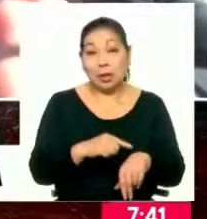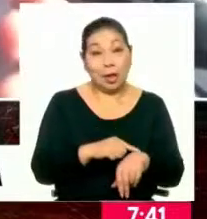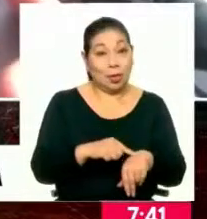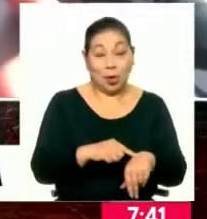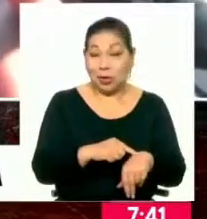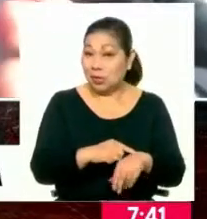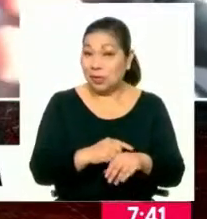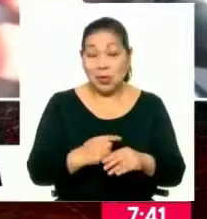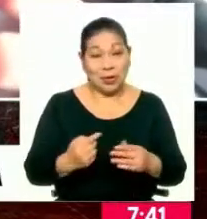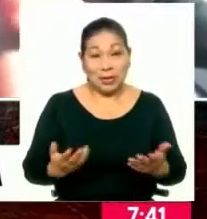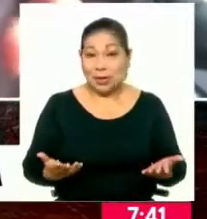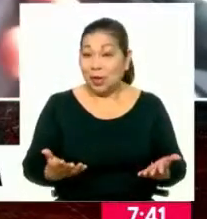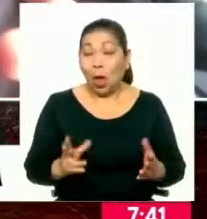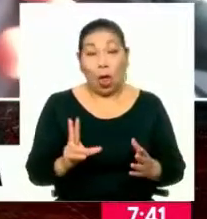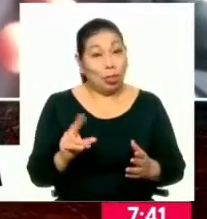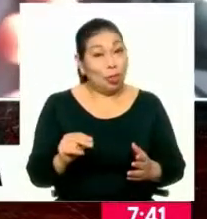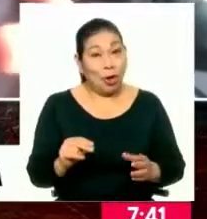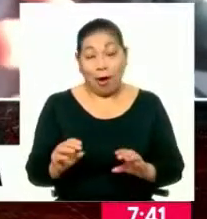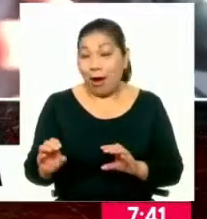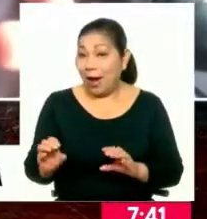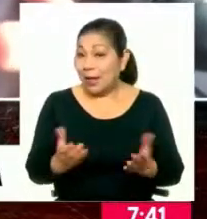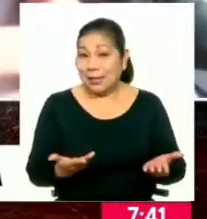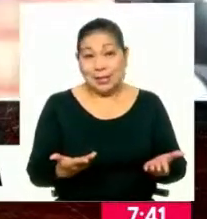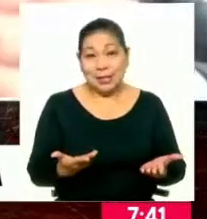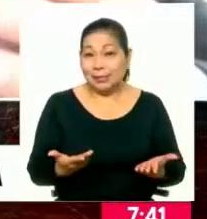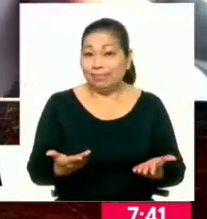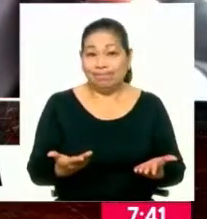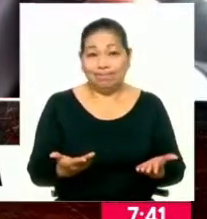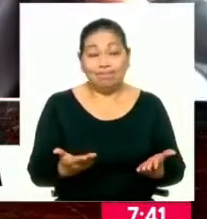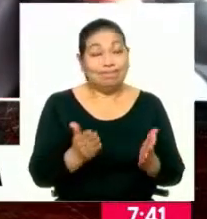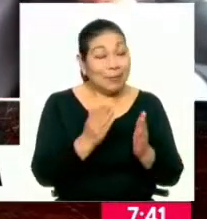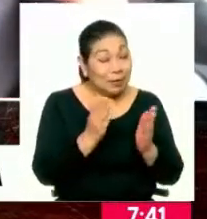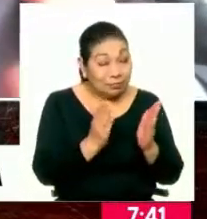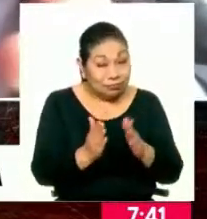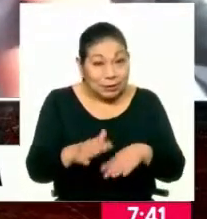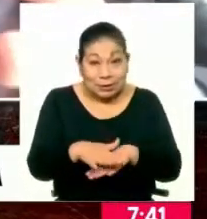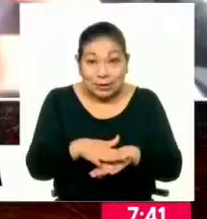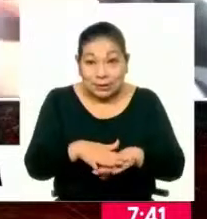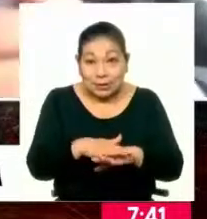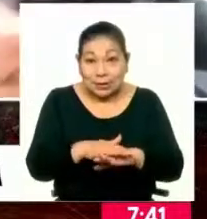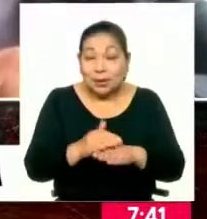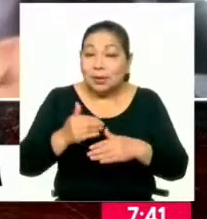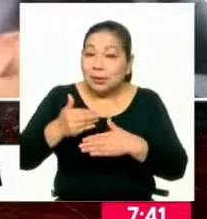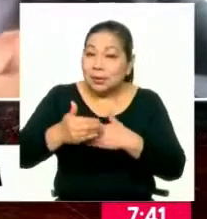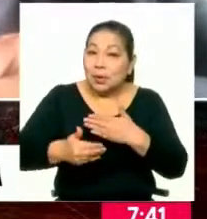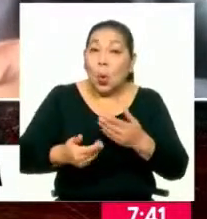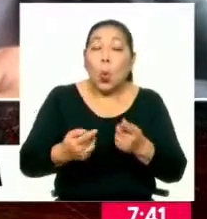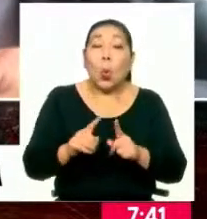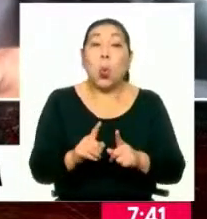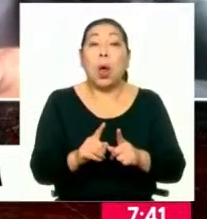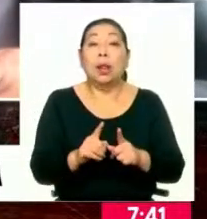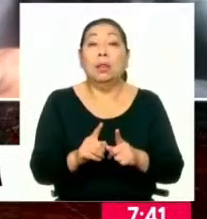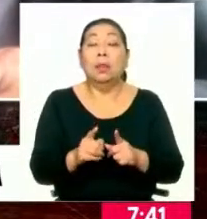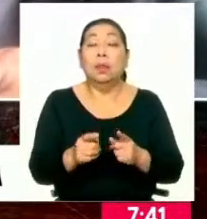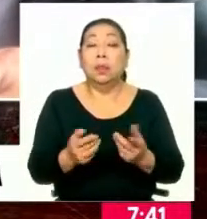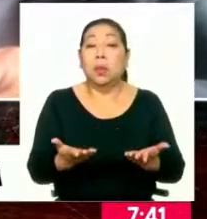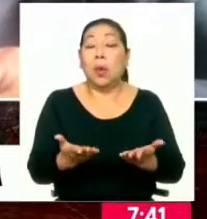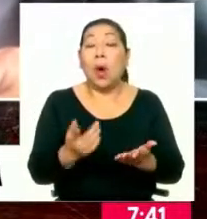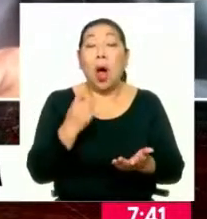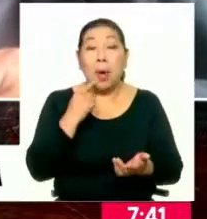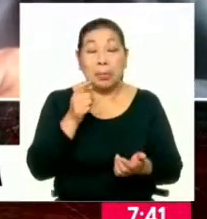horas, digamos, no se logra una terminación anticipada, que se llama cuando el